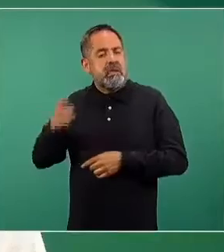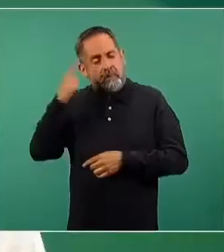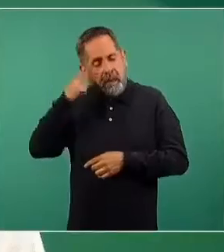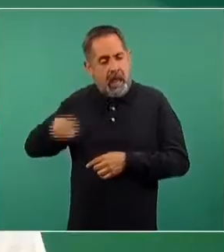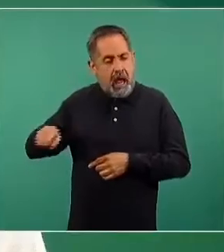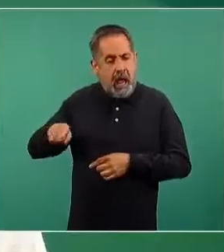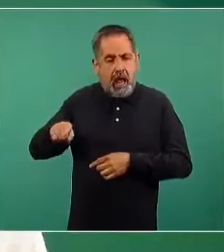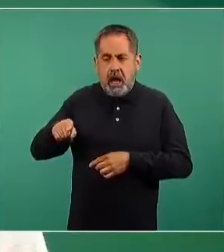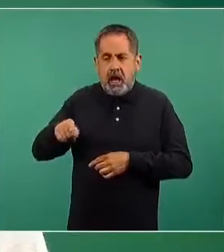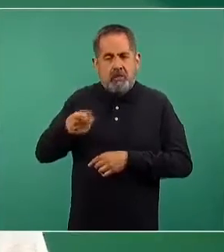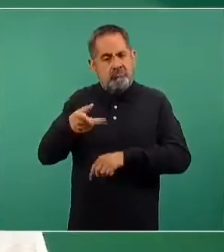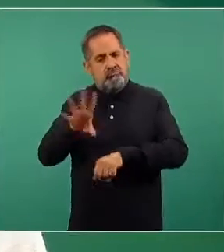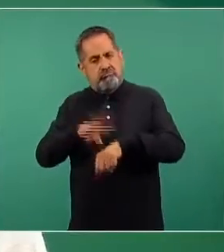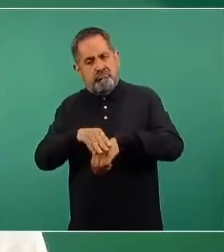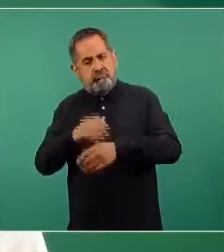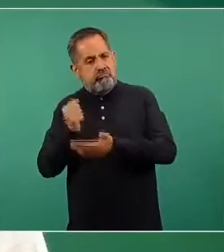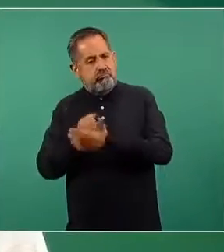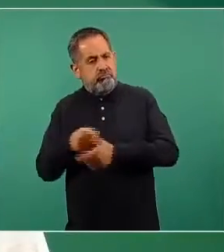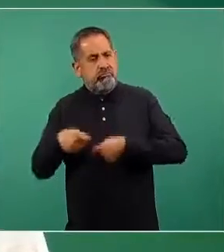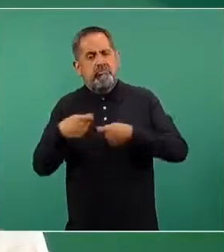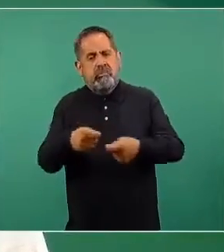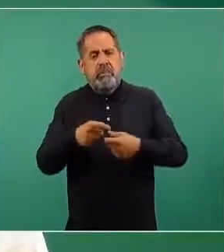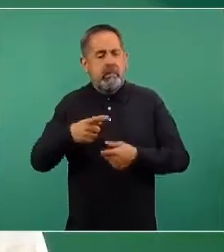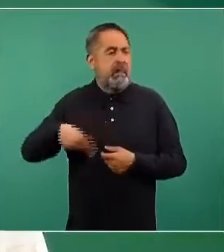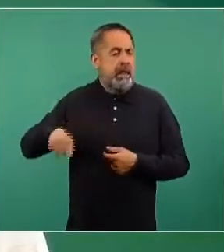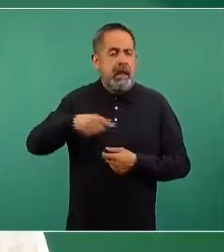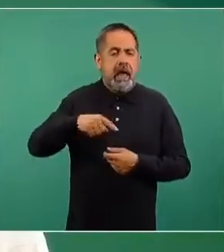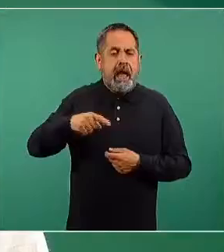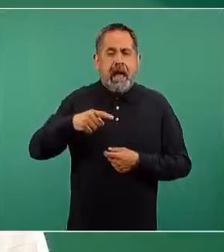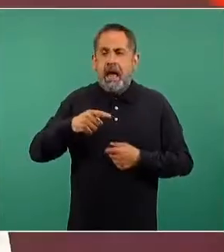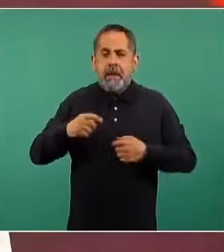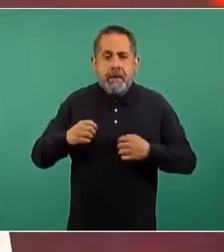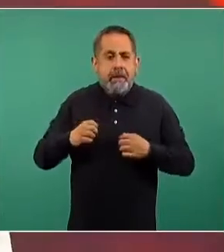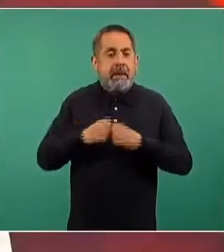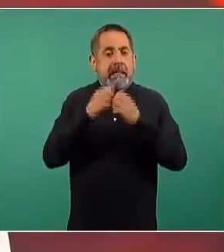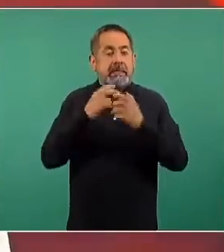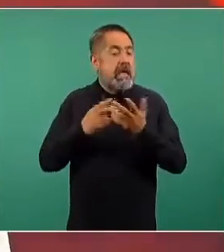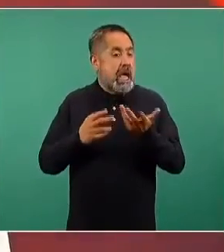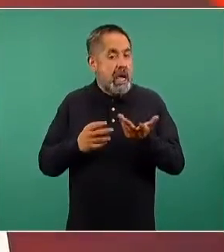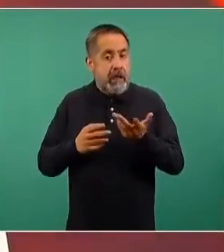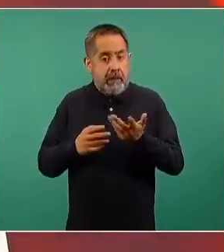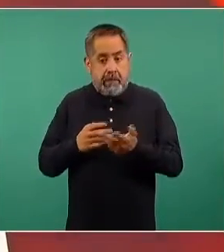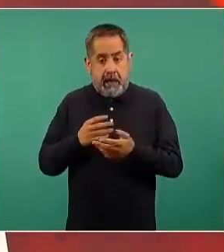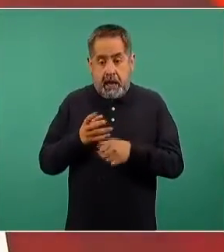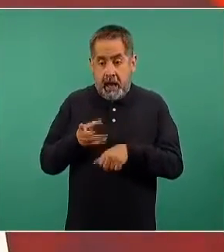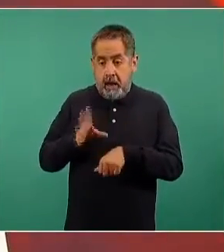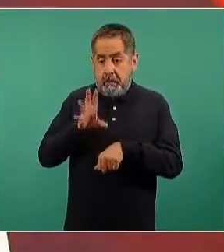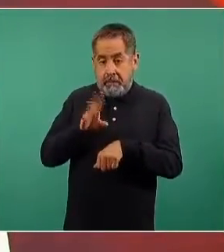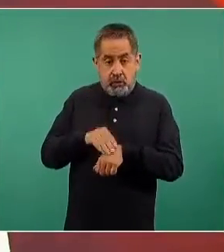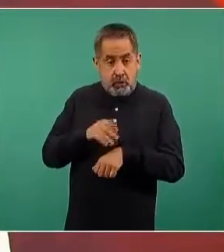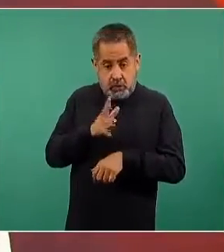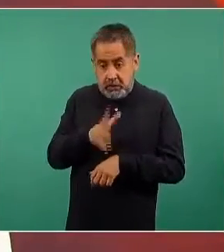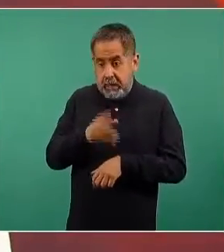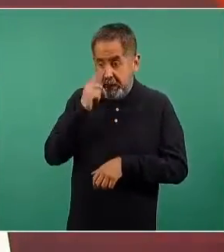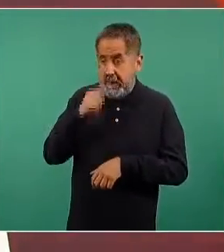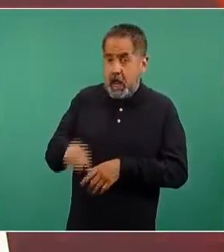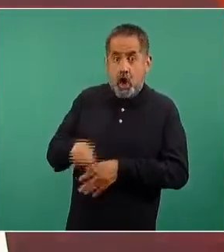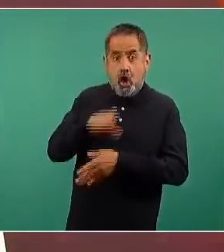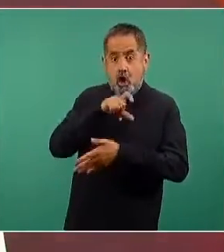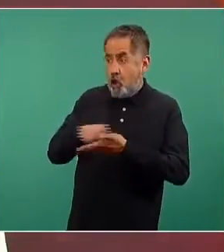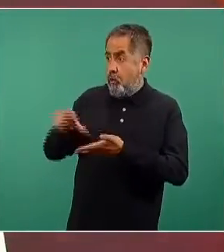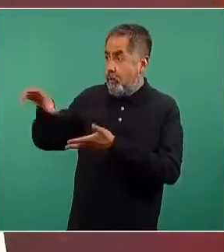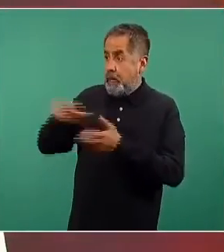autorización, insisto, con el carácter de uso de emergencias. No tiene esta autorización un alcance para que se